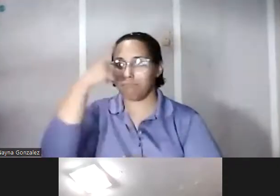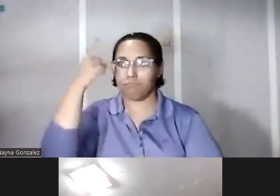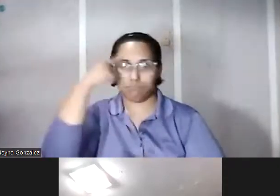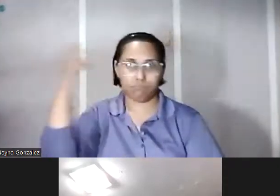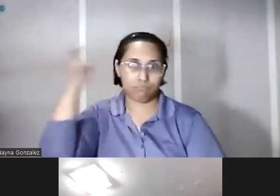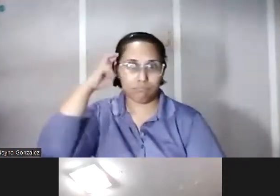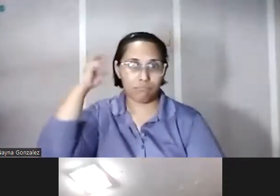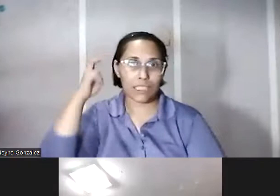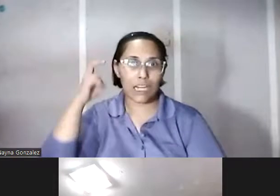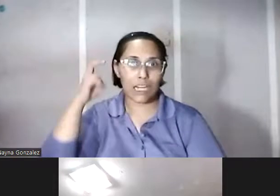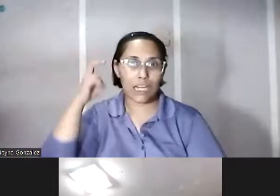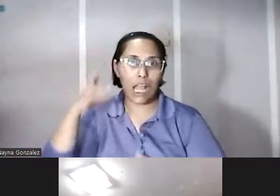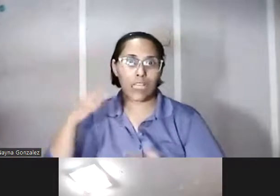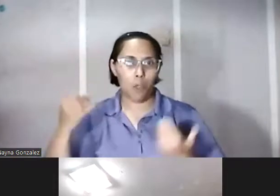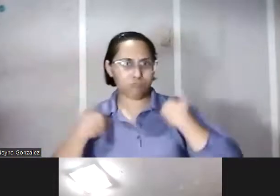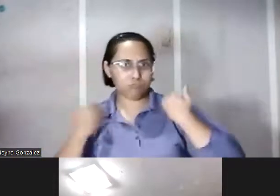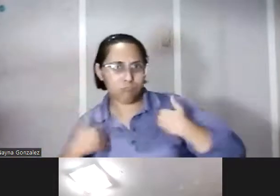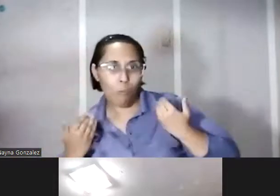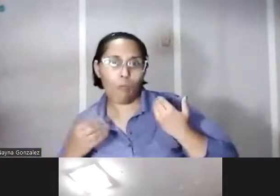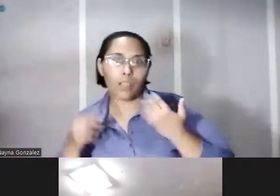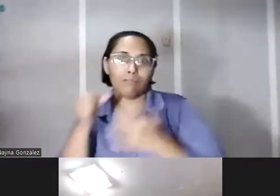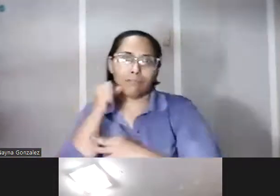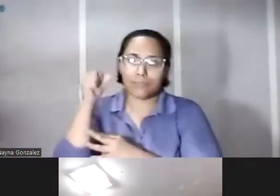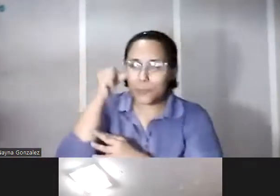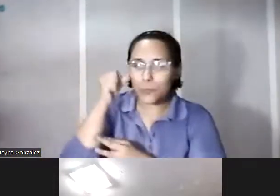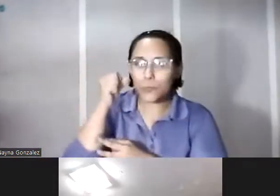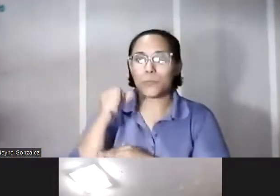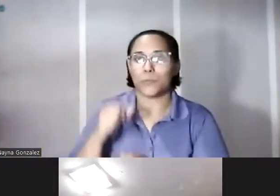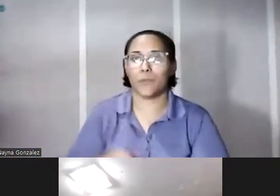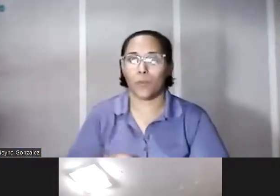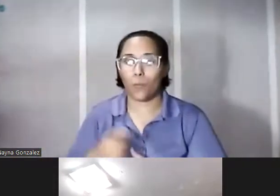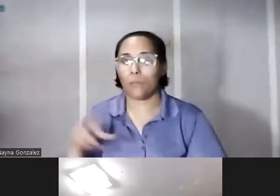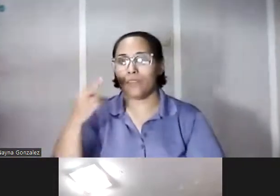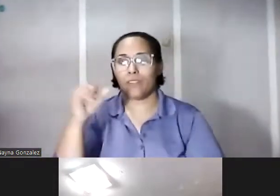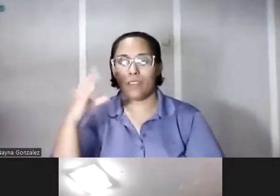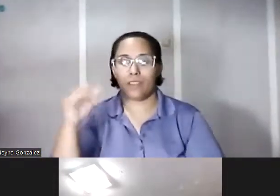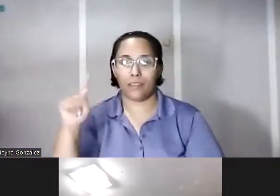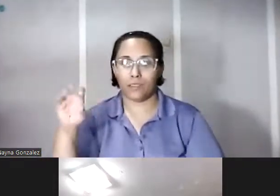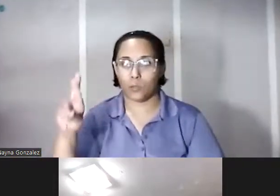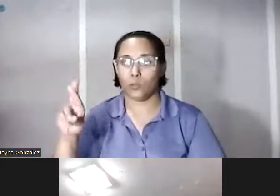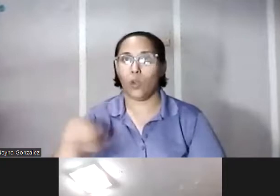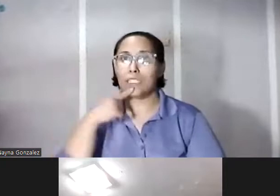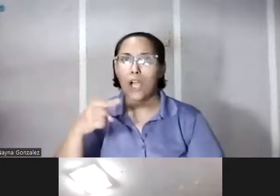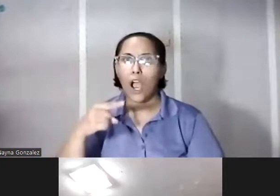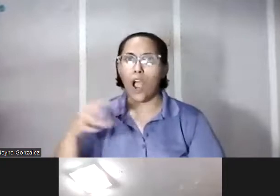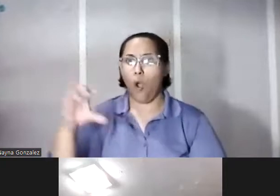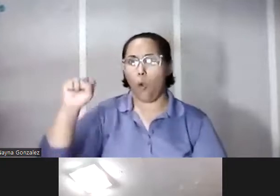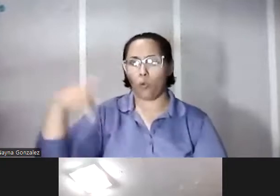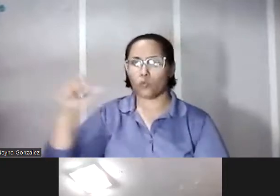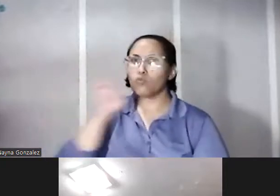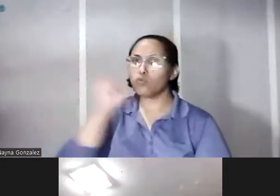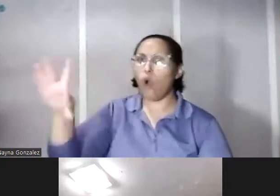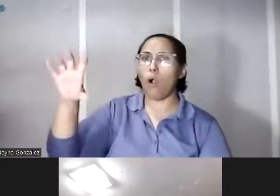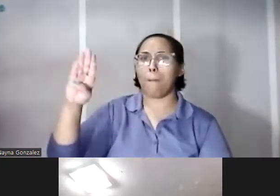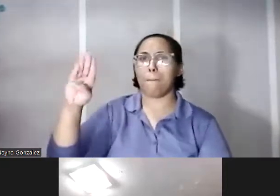adolescente y joven adulto tiene que ver con Héctor Rafael Vázquez diciendo ¡Sopla Bairoa!